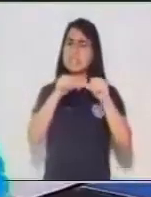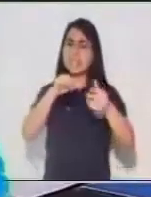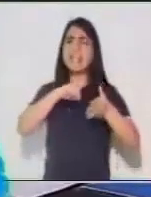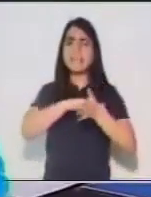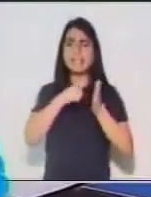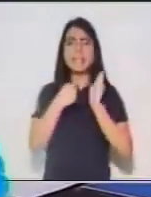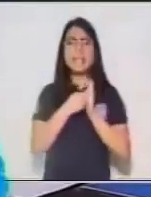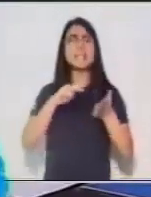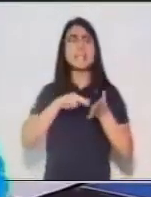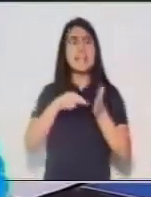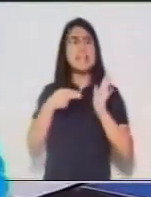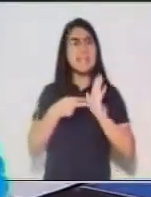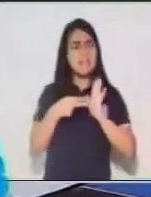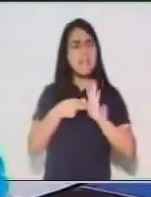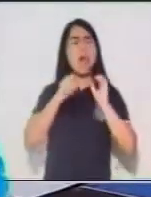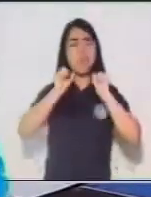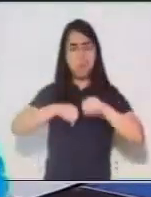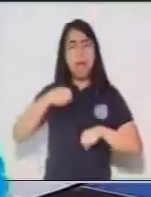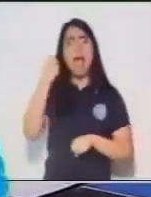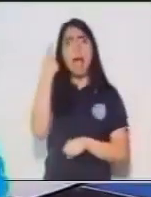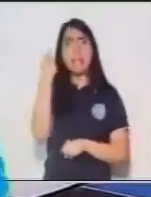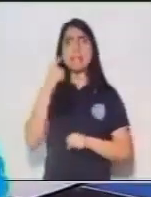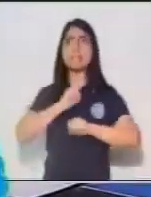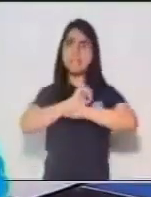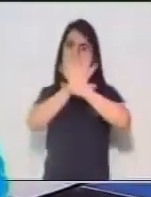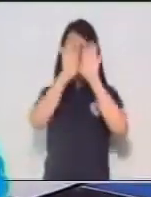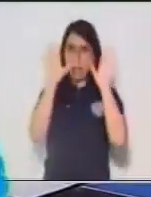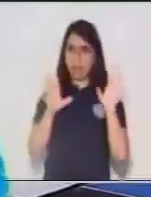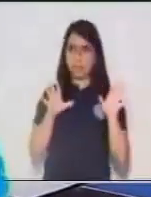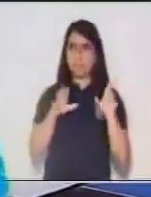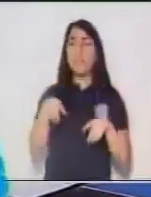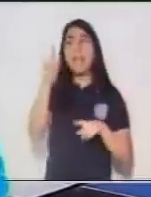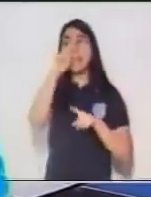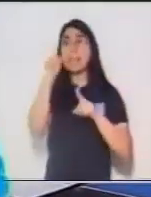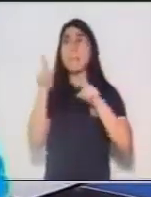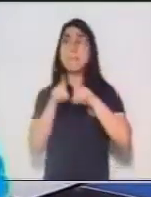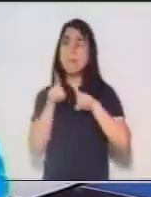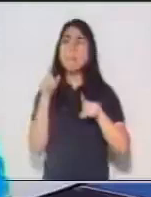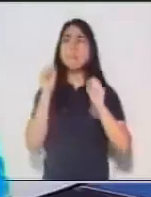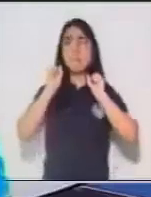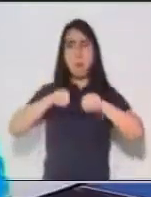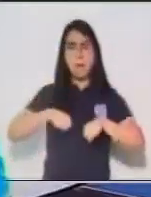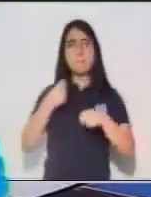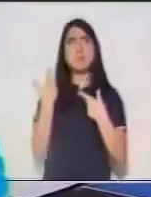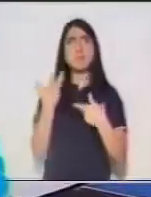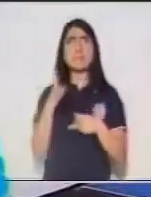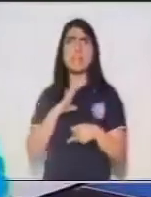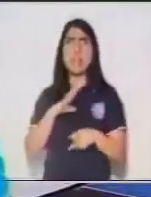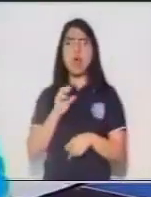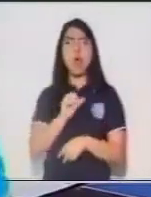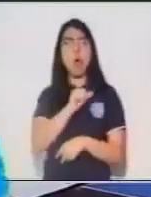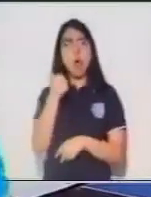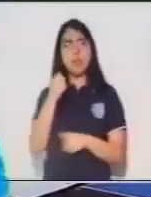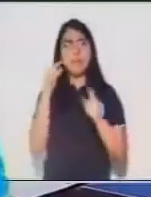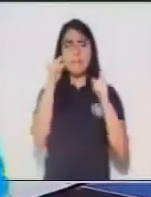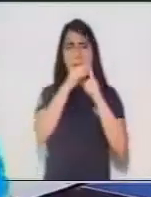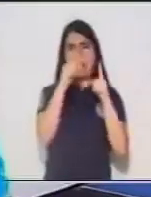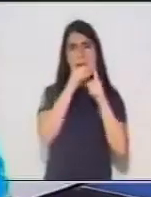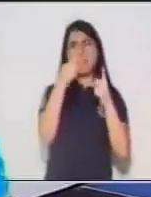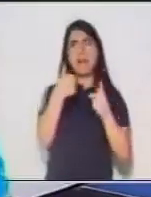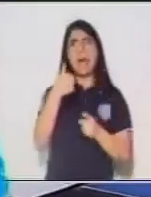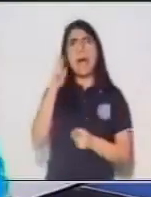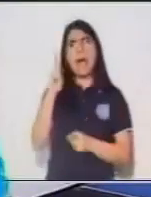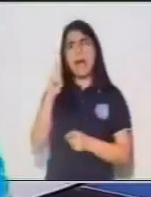modificadores directos? Por ejemplo, artículos adjetivos que van a estar pegaditos al núcleo que va a ser un sustantivo